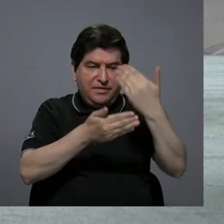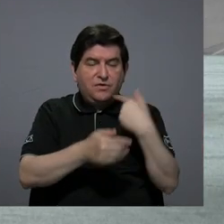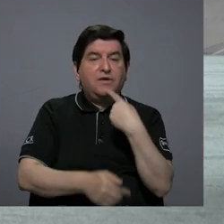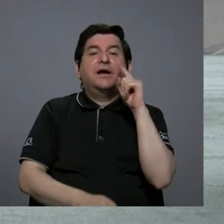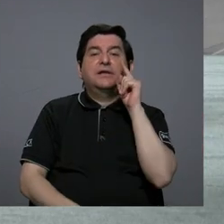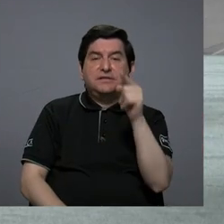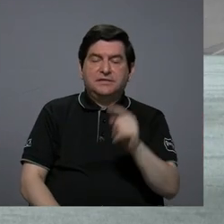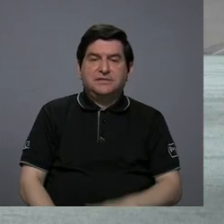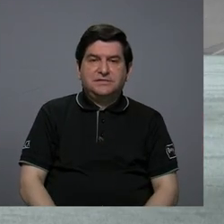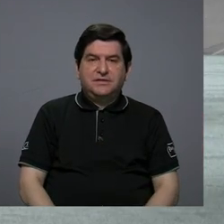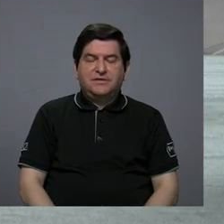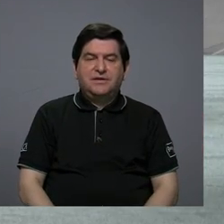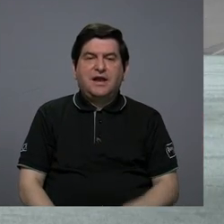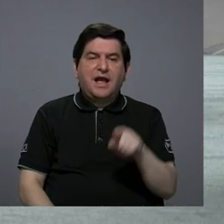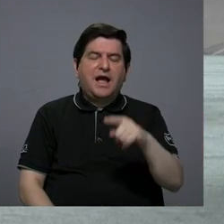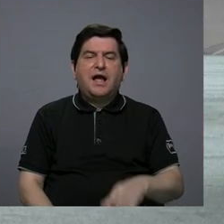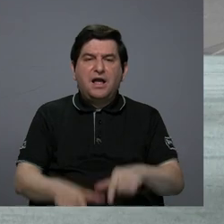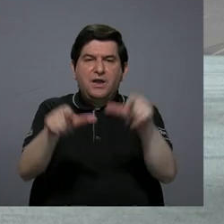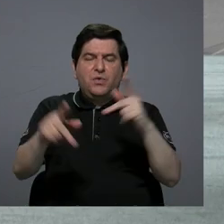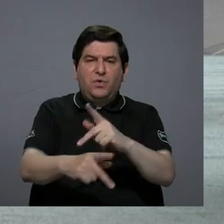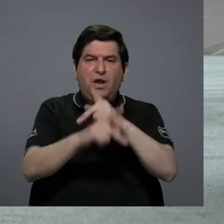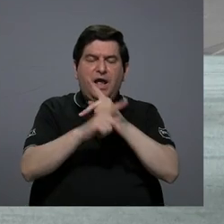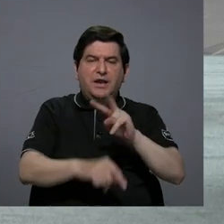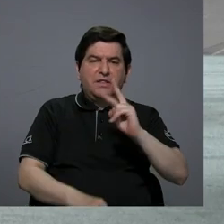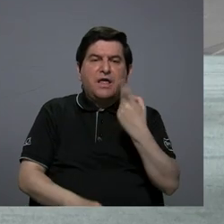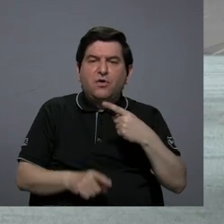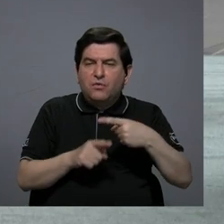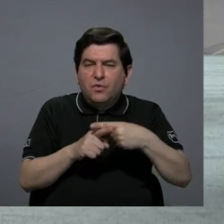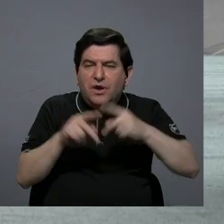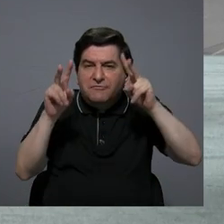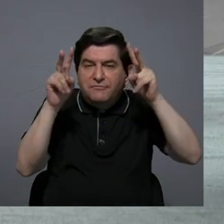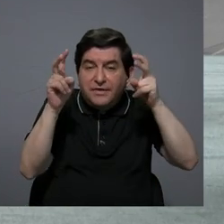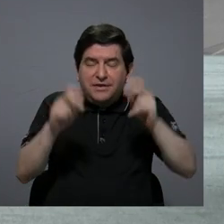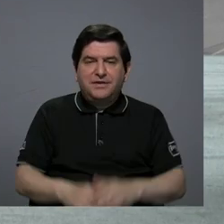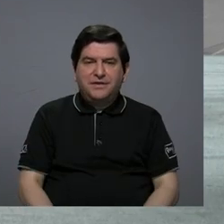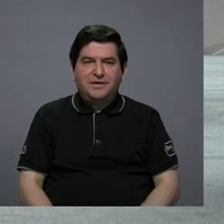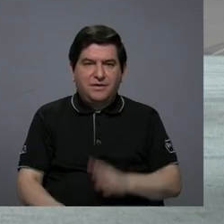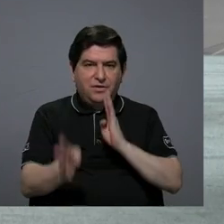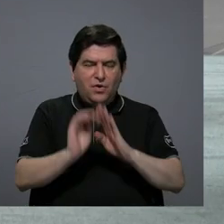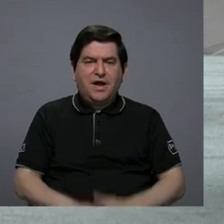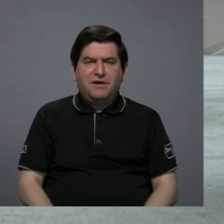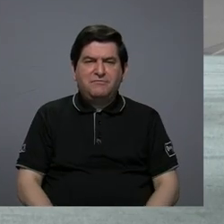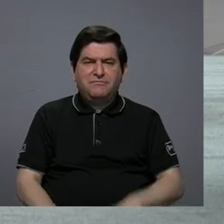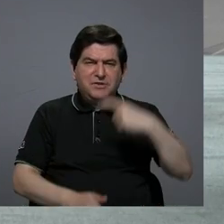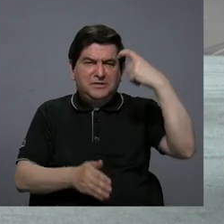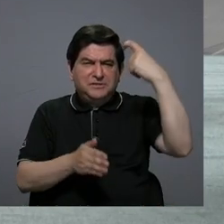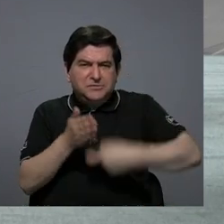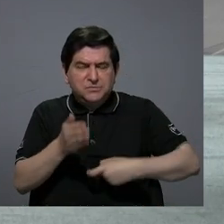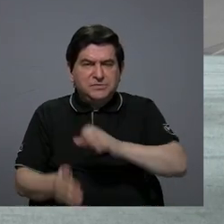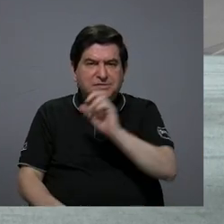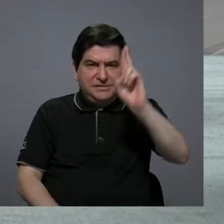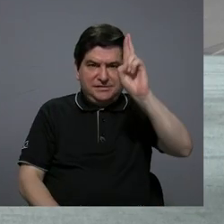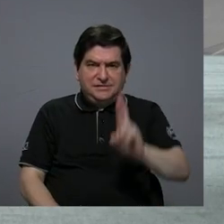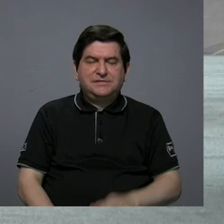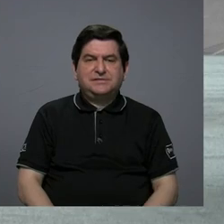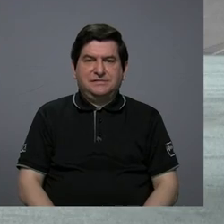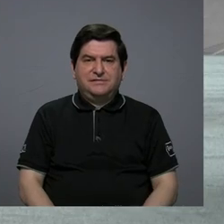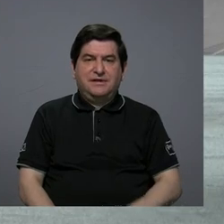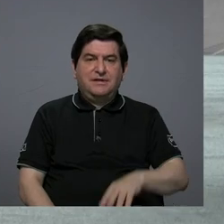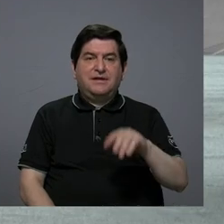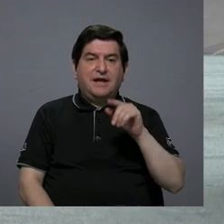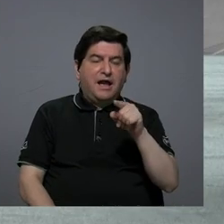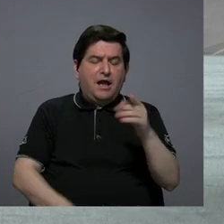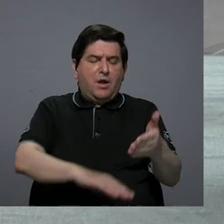mencionar, Refugio de Doble Filo, que es un video que habla del autoritarismo en Costa Rica, cómo